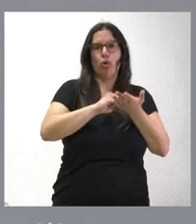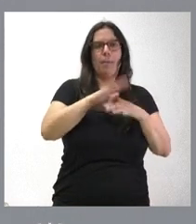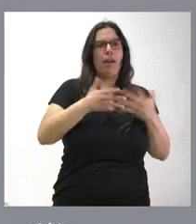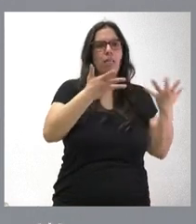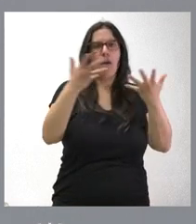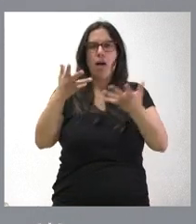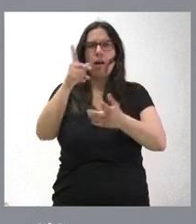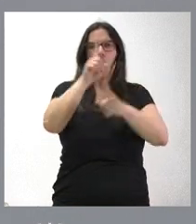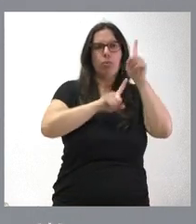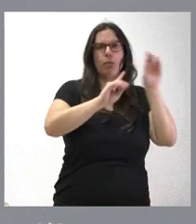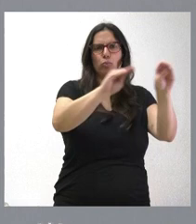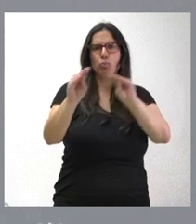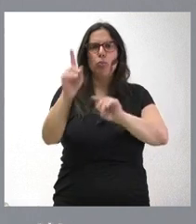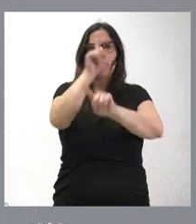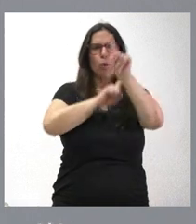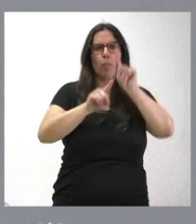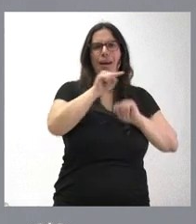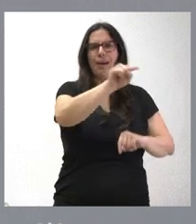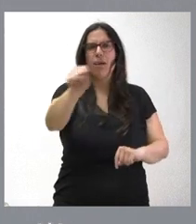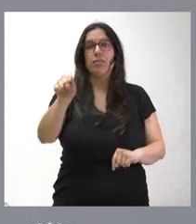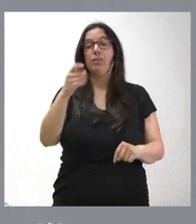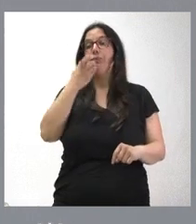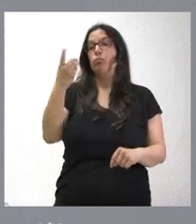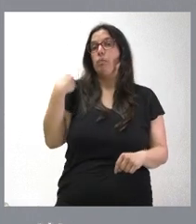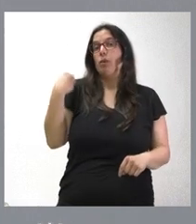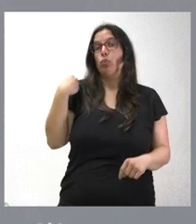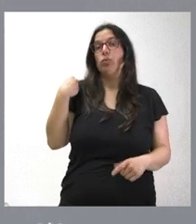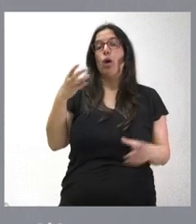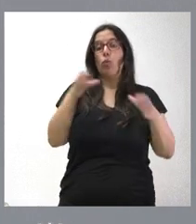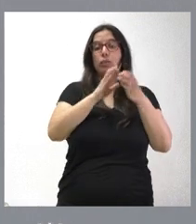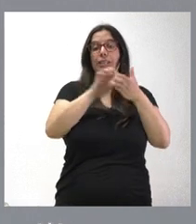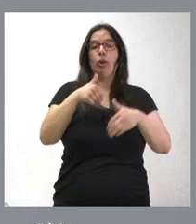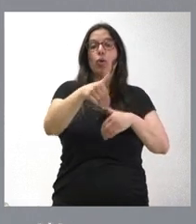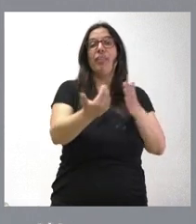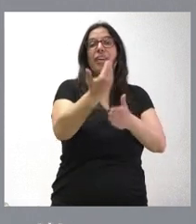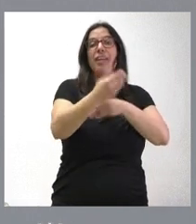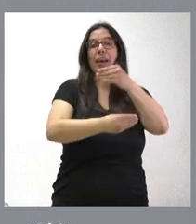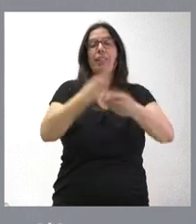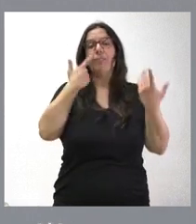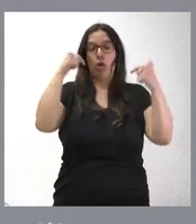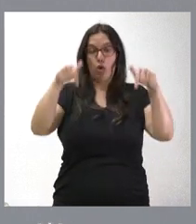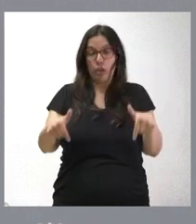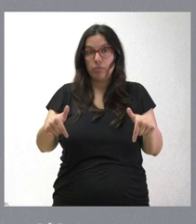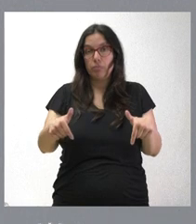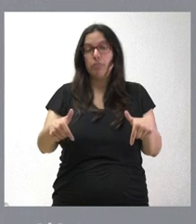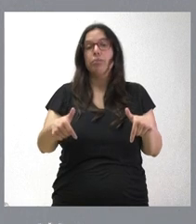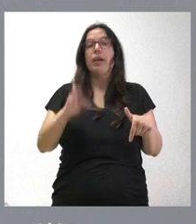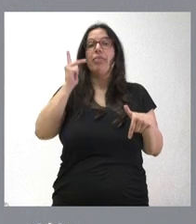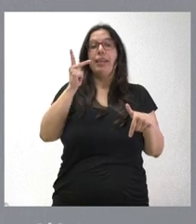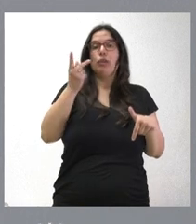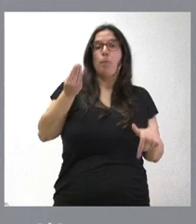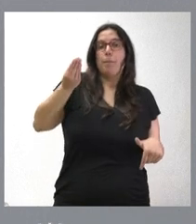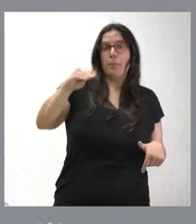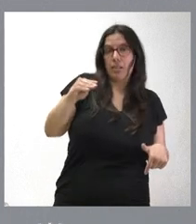gente, para preocuparnos de los problemas de la gente. Y si usted me pregunta qué va a hacer la Junta de Castilla y estos días, pues mire, hoy ampliar los derechos